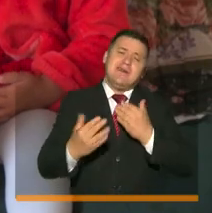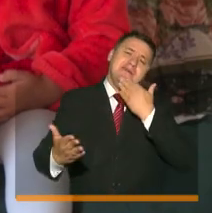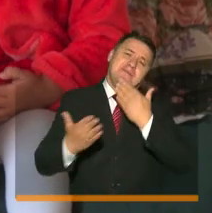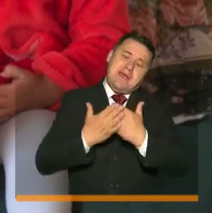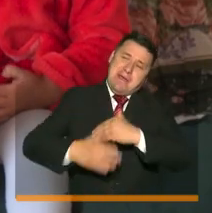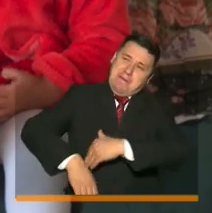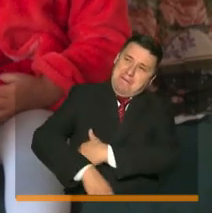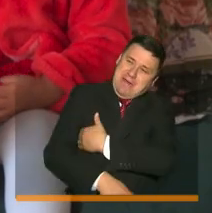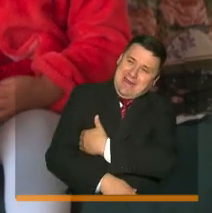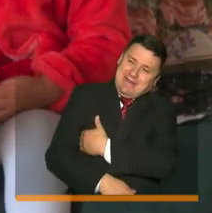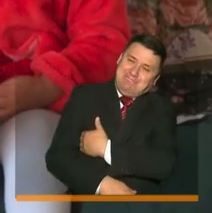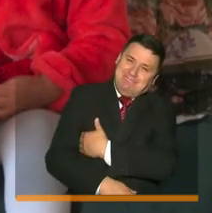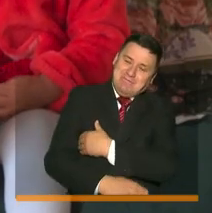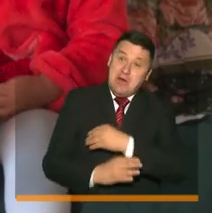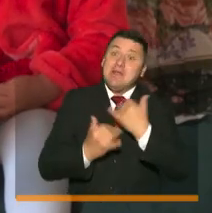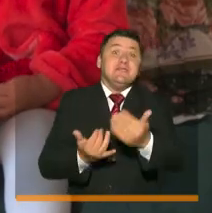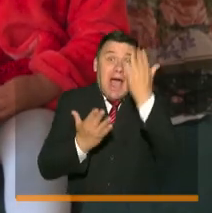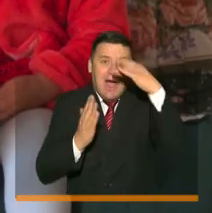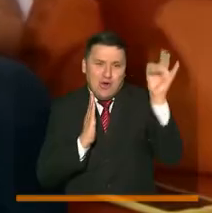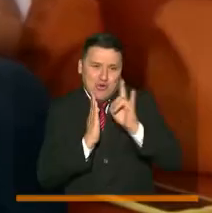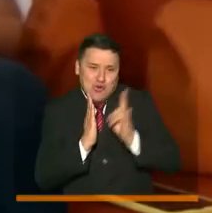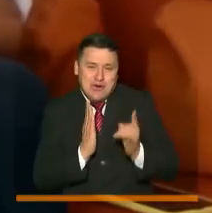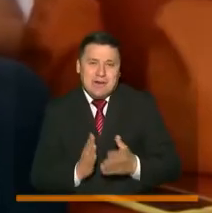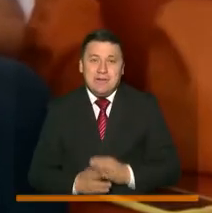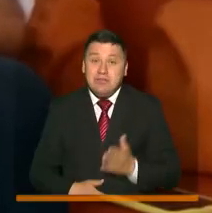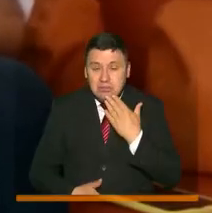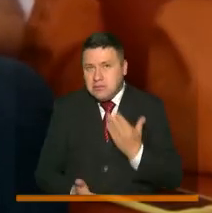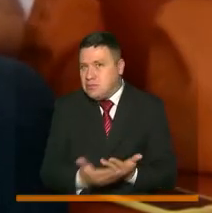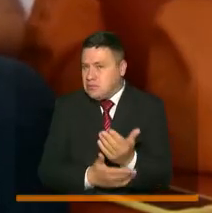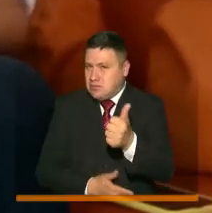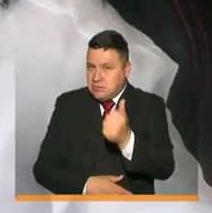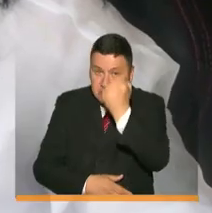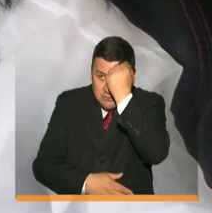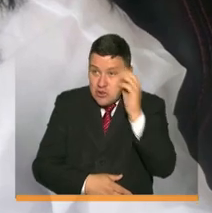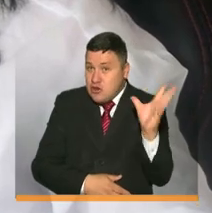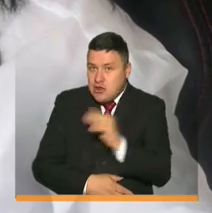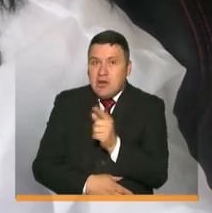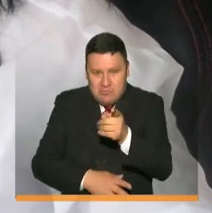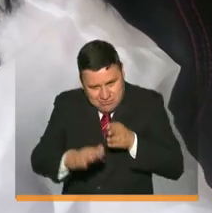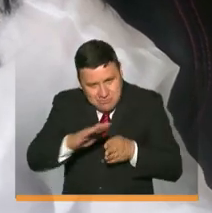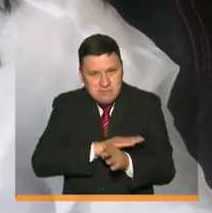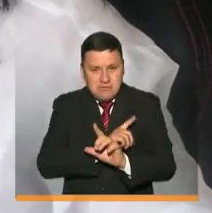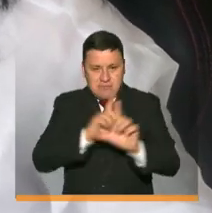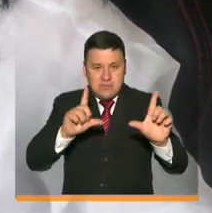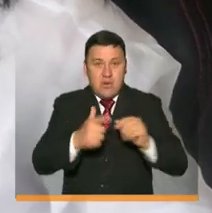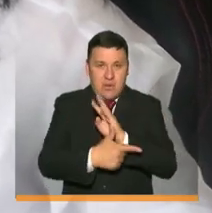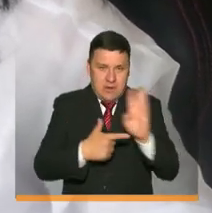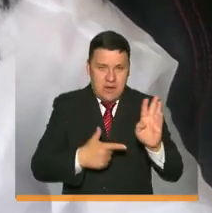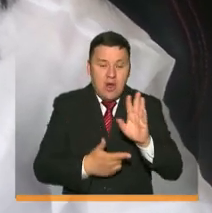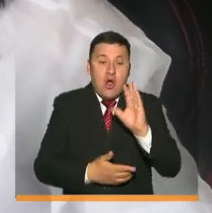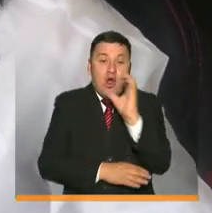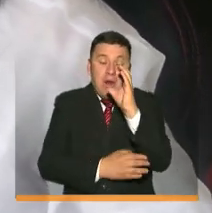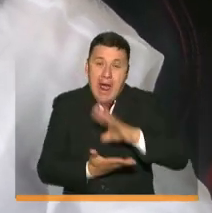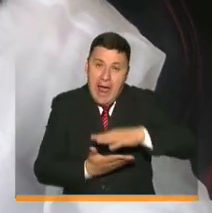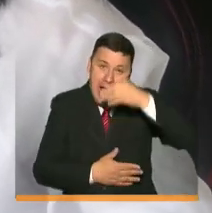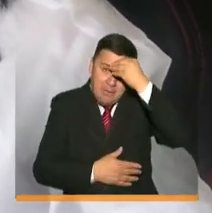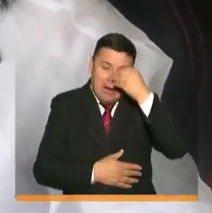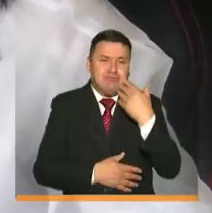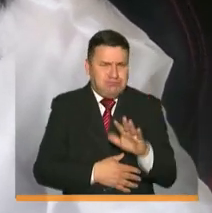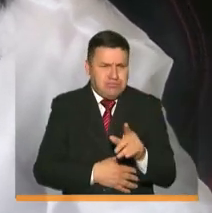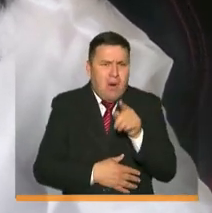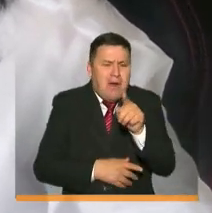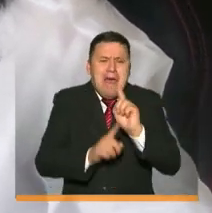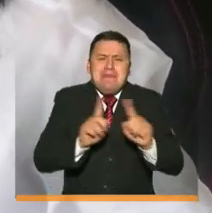gracias Ministerio y a descargar Be The One Challenge. Le recomiendo a todos los docentes del país que ingresemos a la página de Colombia Aprende, en donde podremos